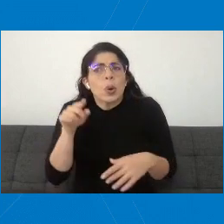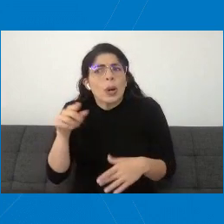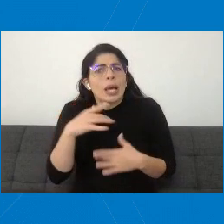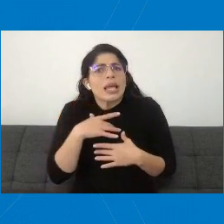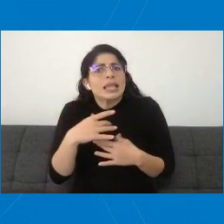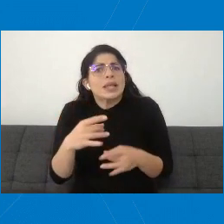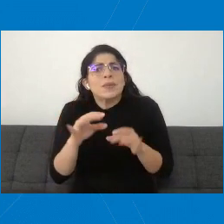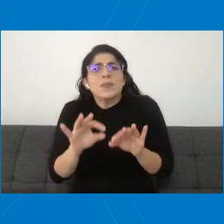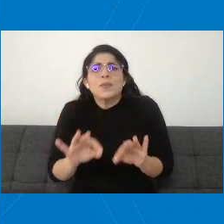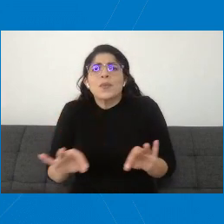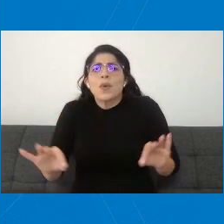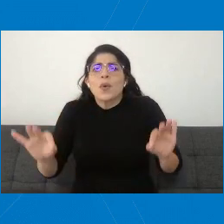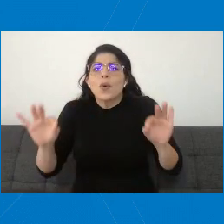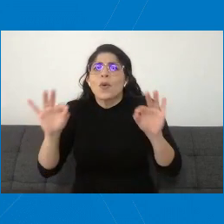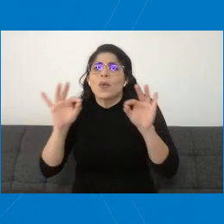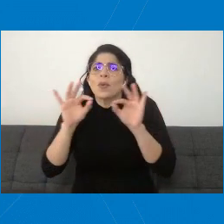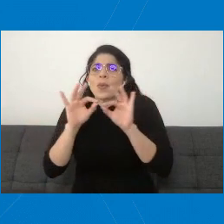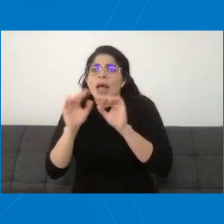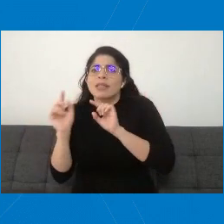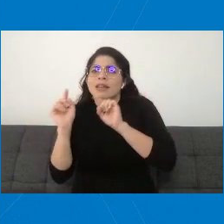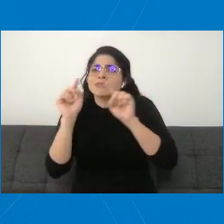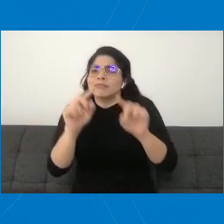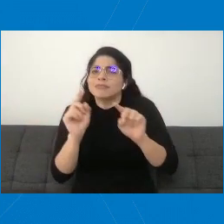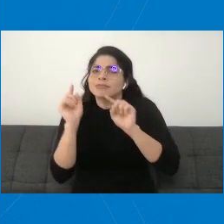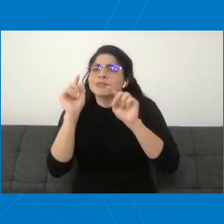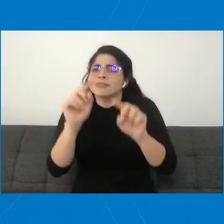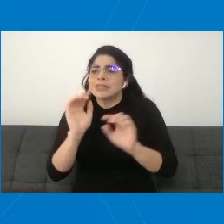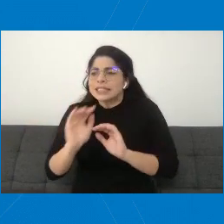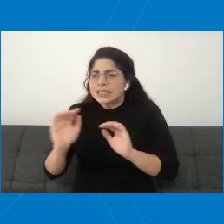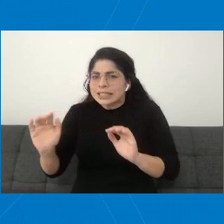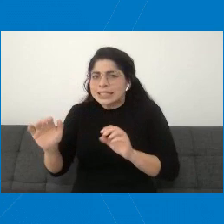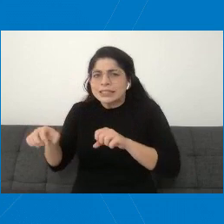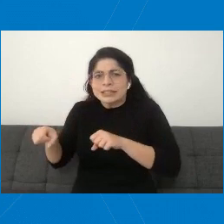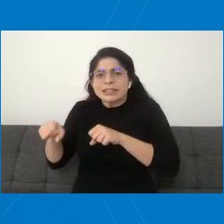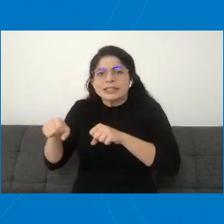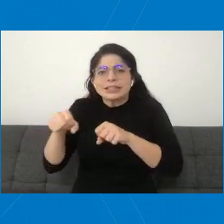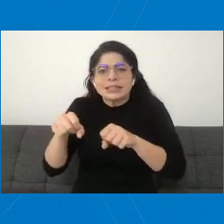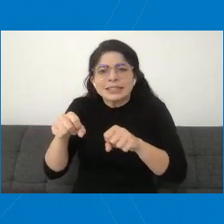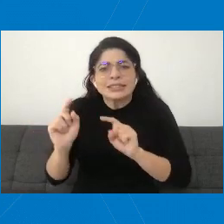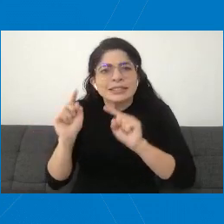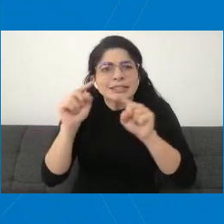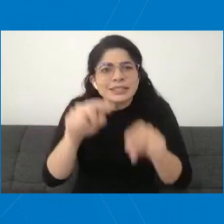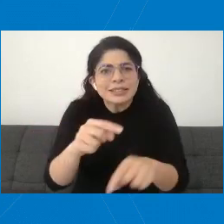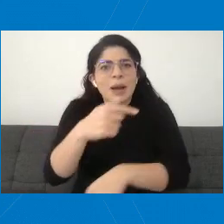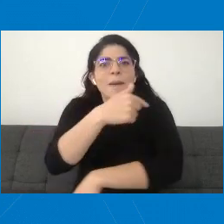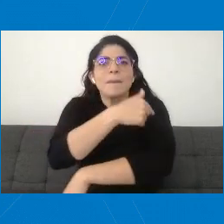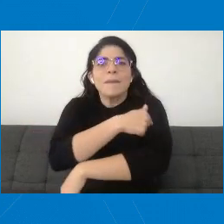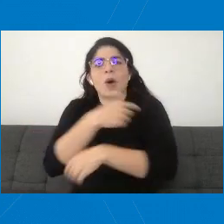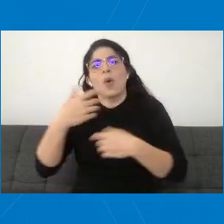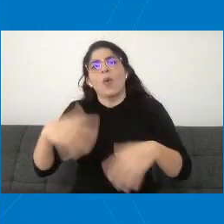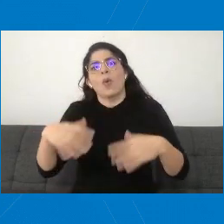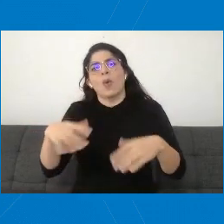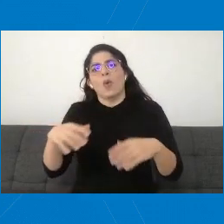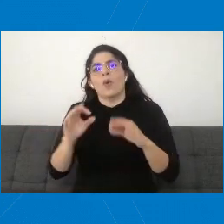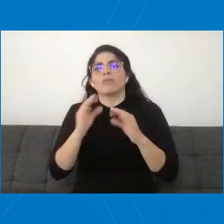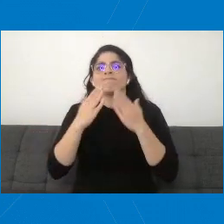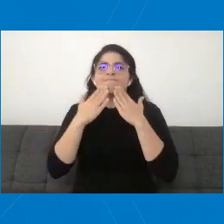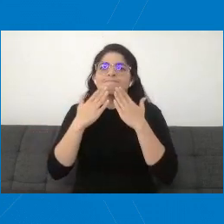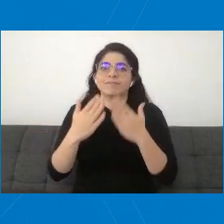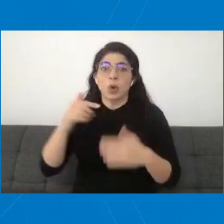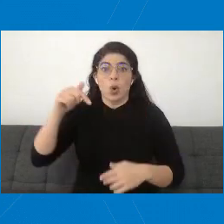en acudir a los vacunatorios y en llevar a sus chiquitos ya para que reciban la vacuna. Hoy estamos haciendo una